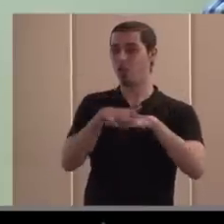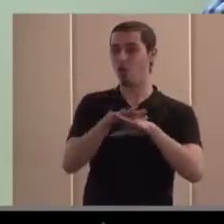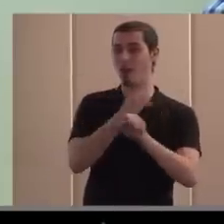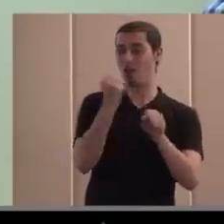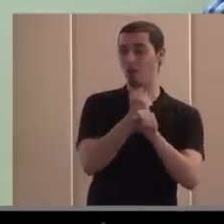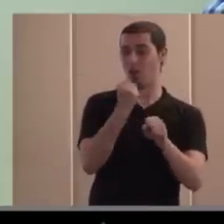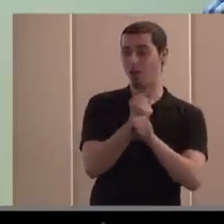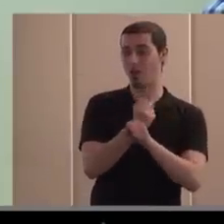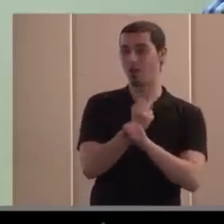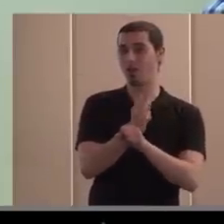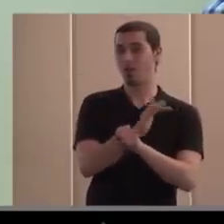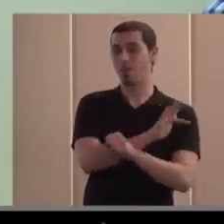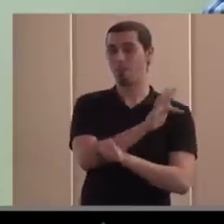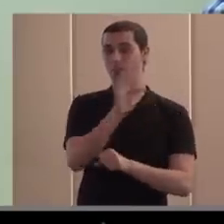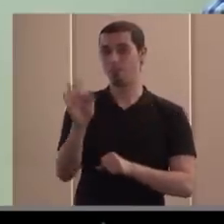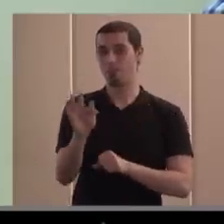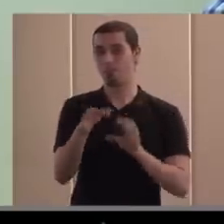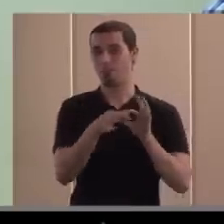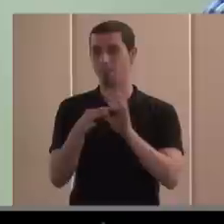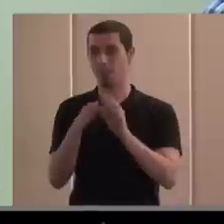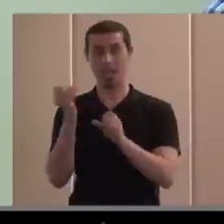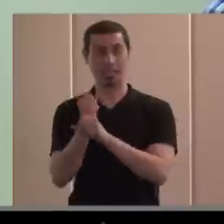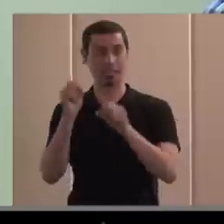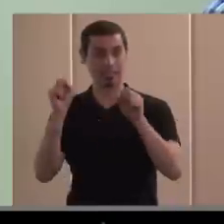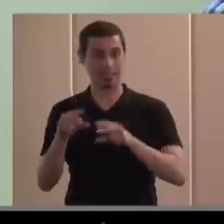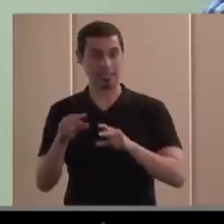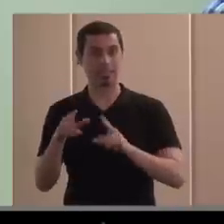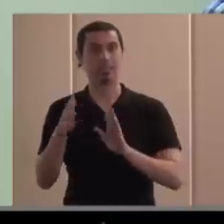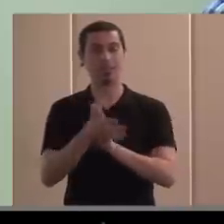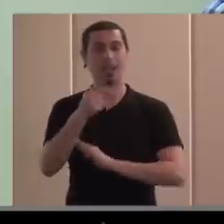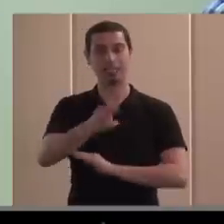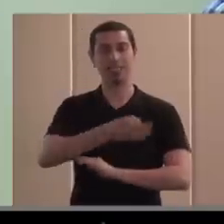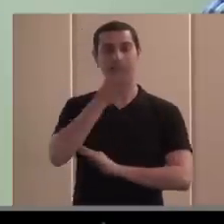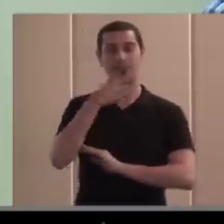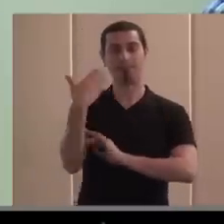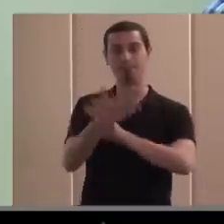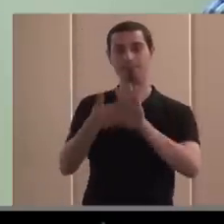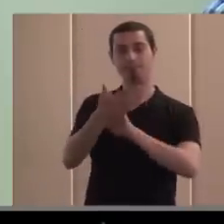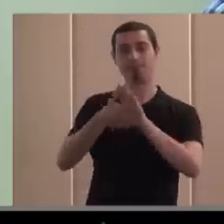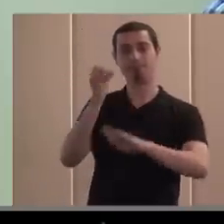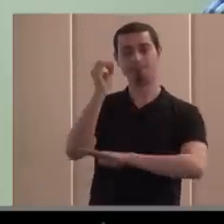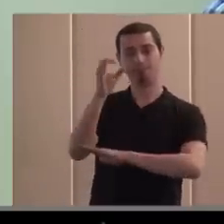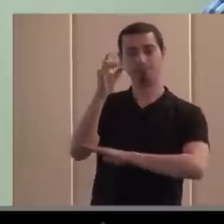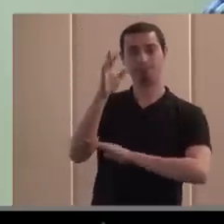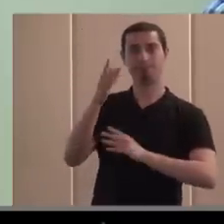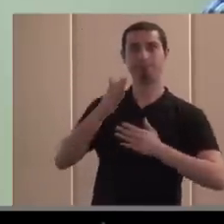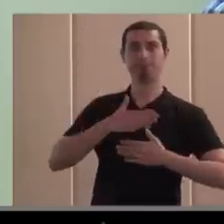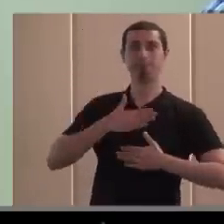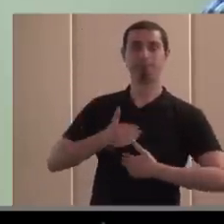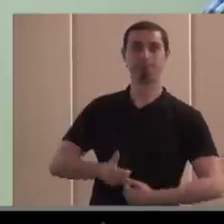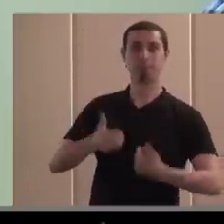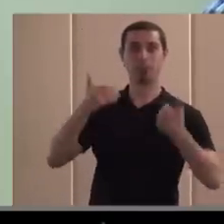laboral y no laboral, pues esta tarde me tocaba jugar también un papel que, bueno, pues